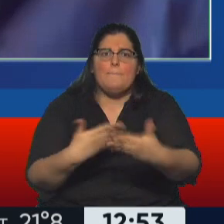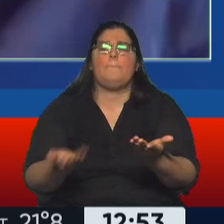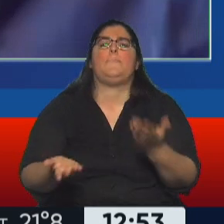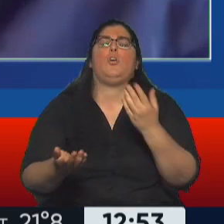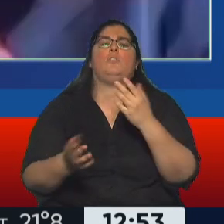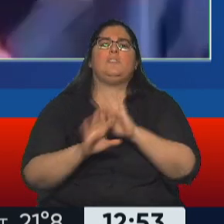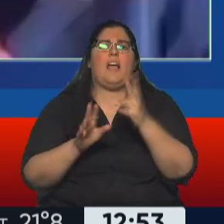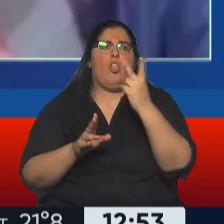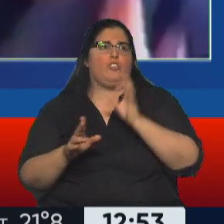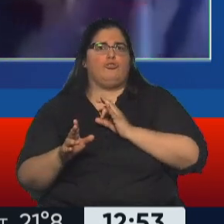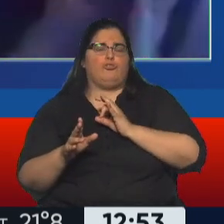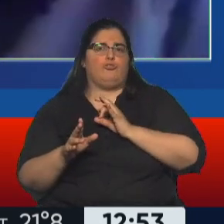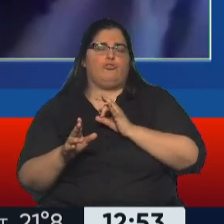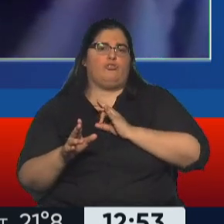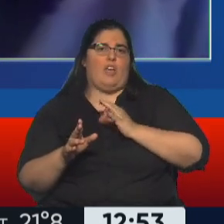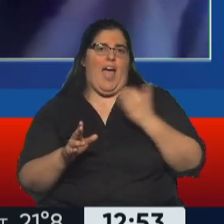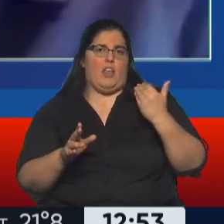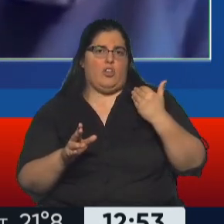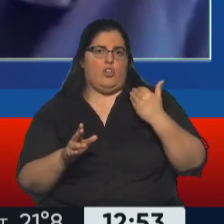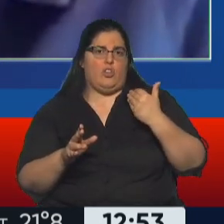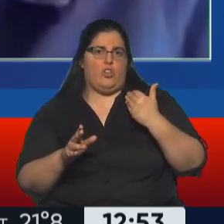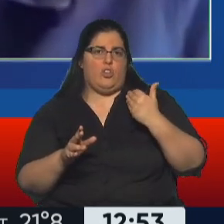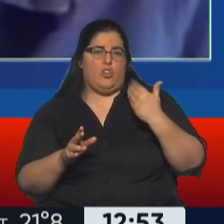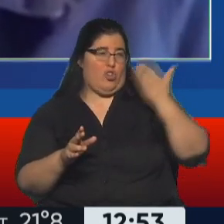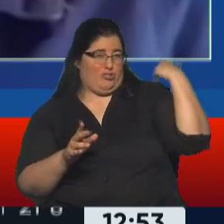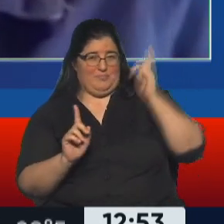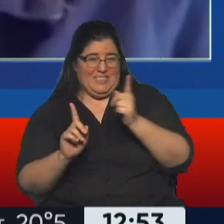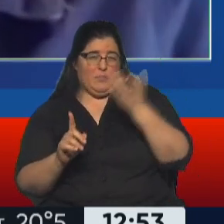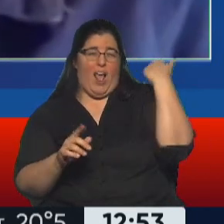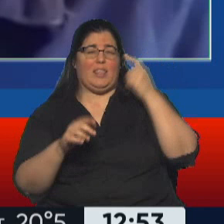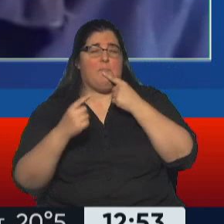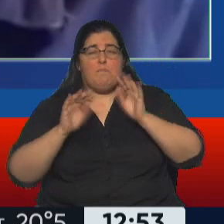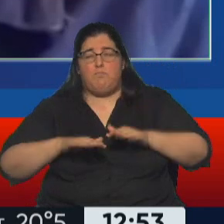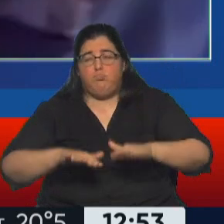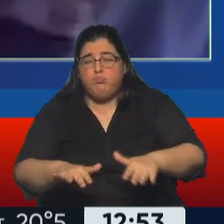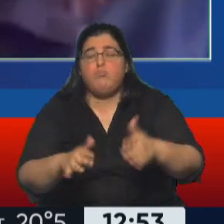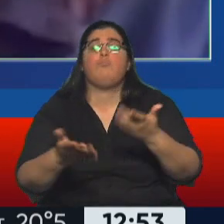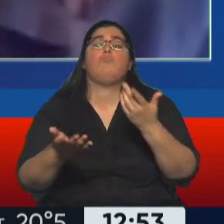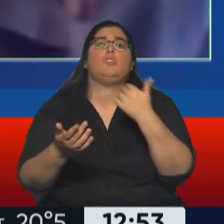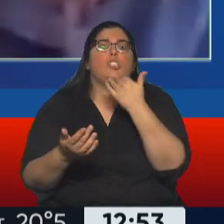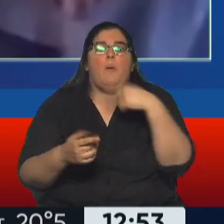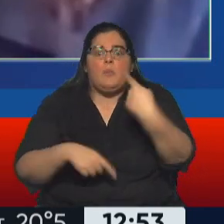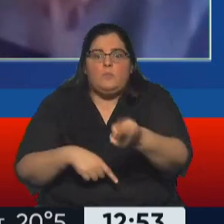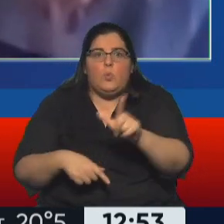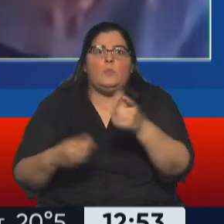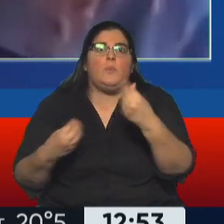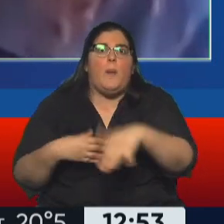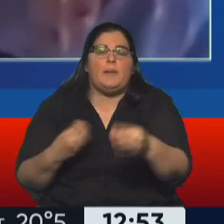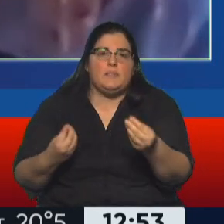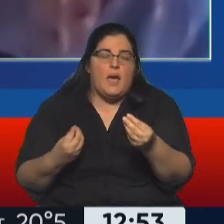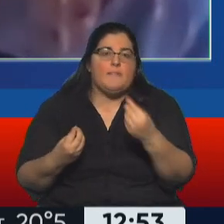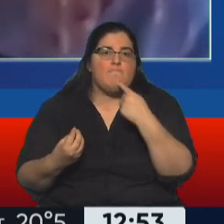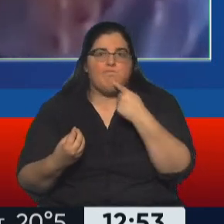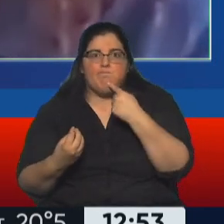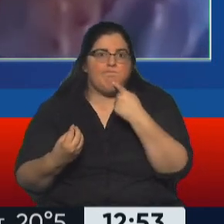años, estamos a dos años del estallido social. No sabemos muy bien qué va a pasar el lunes. Hay total incertidumbre